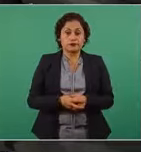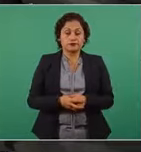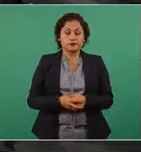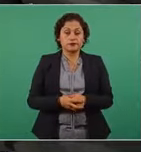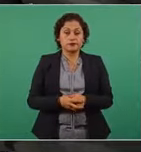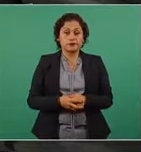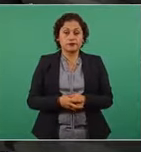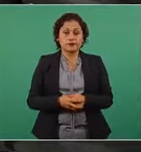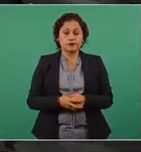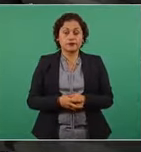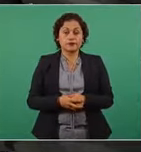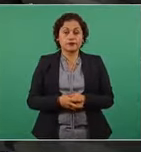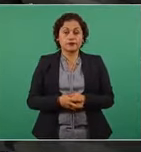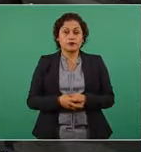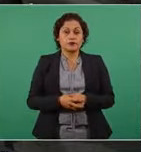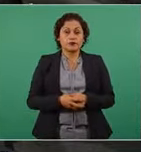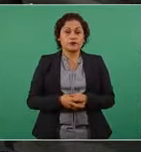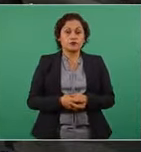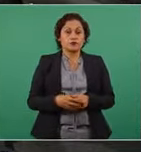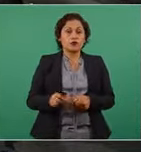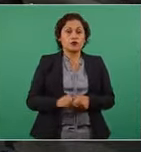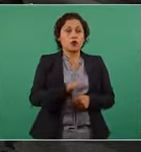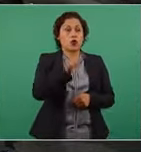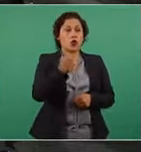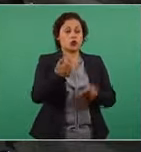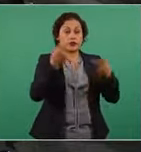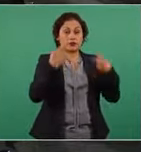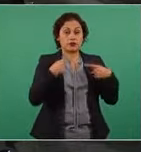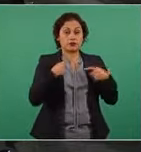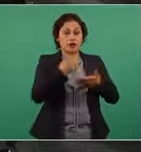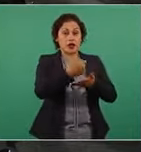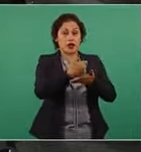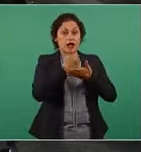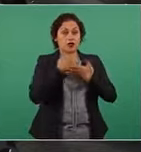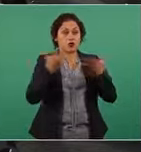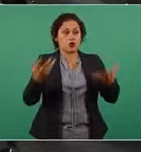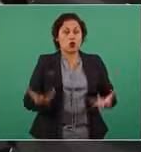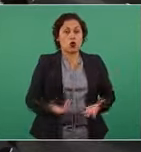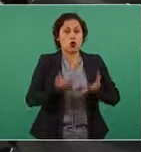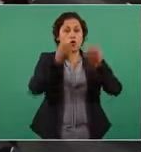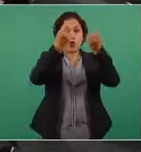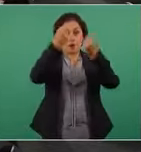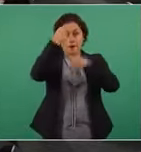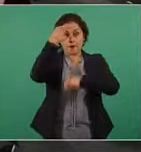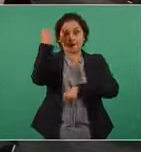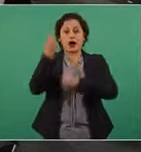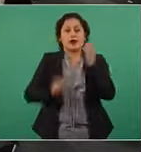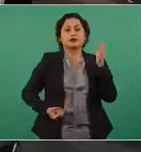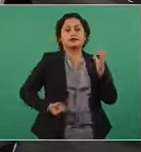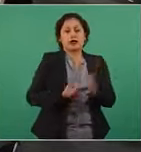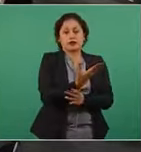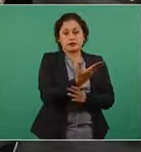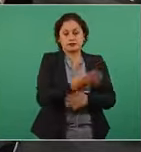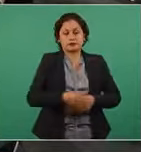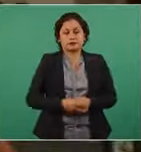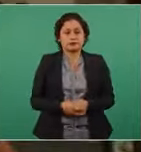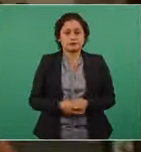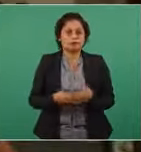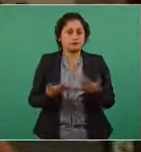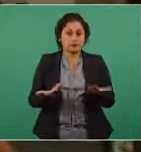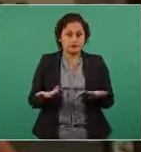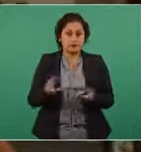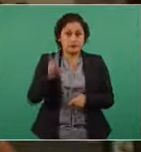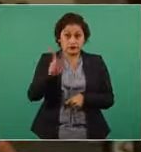y otra gente tuvo que montar operativo para podernos sacar con vida del estado de Tepic todo está